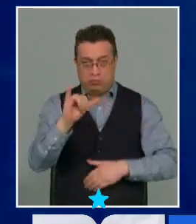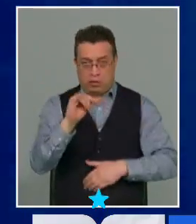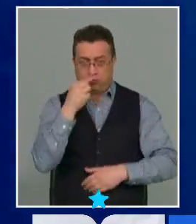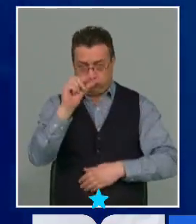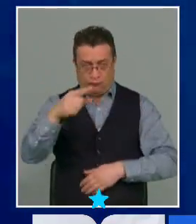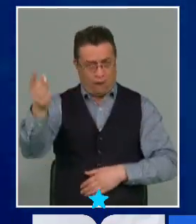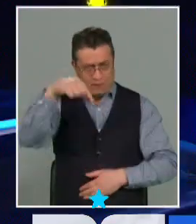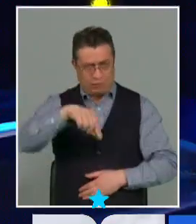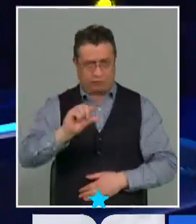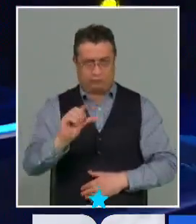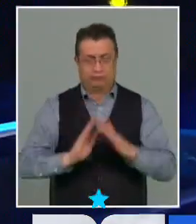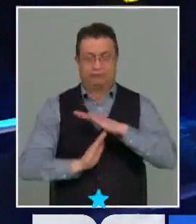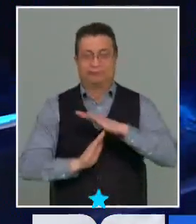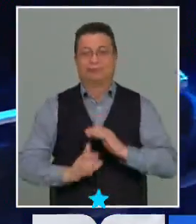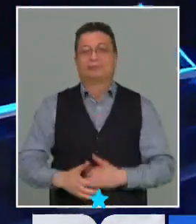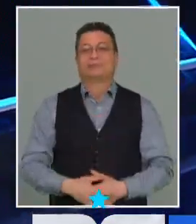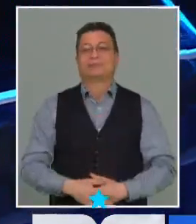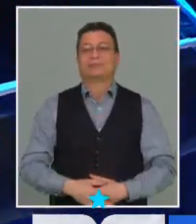inmediato. No se vean.